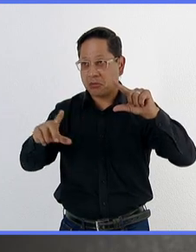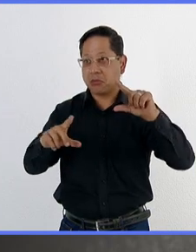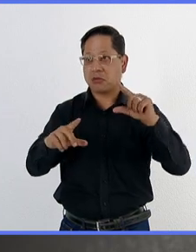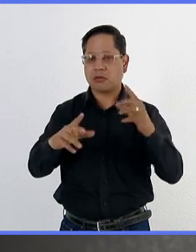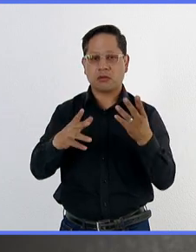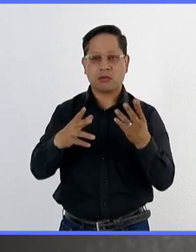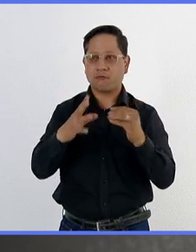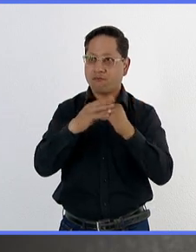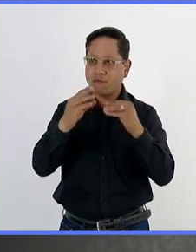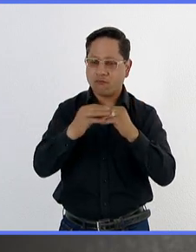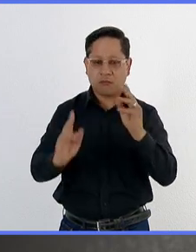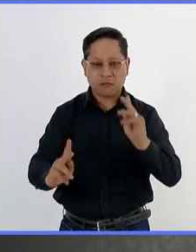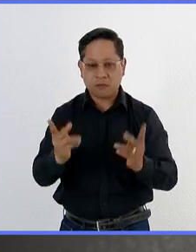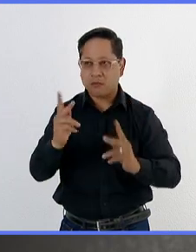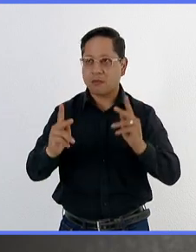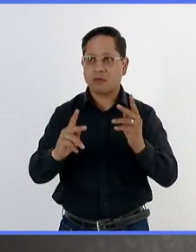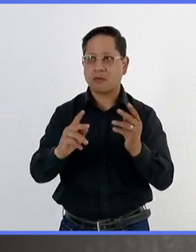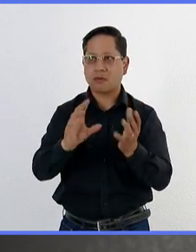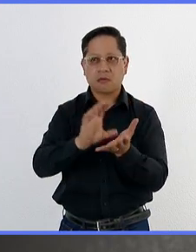exportaciones.